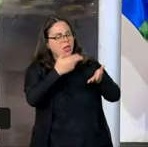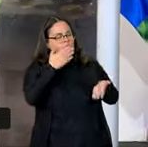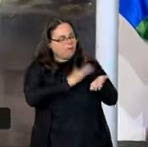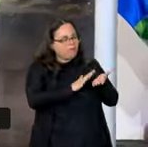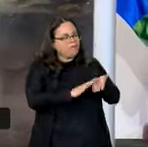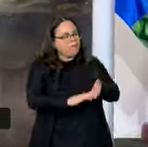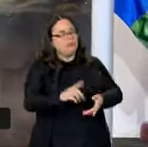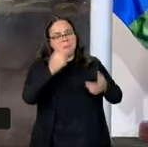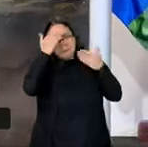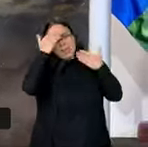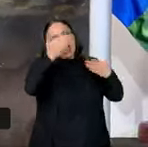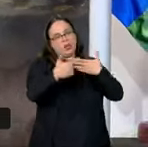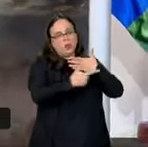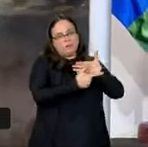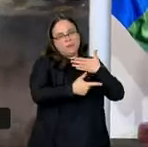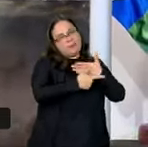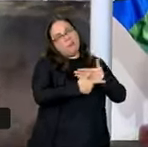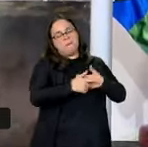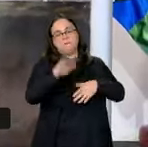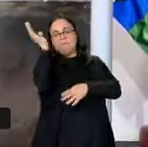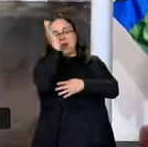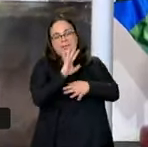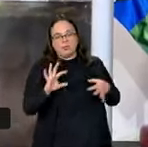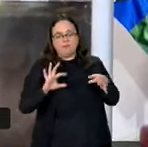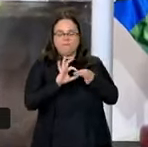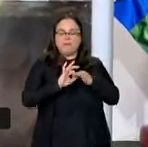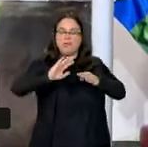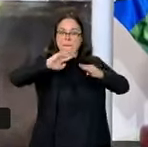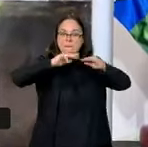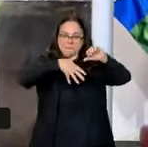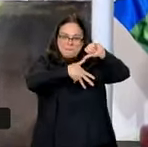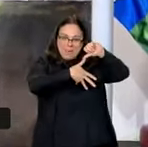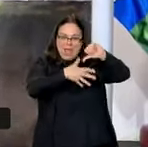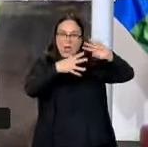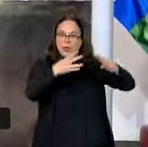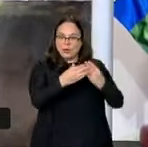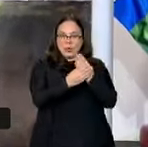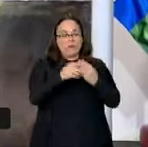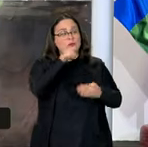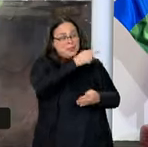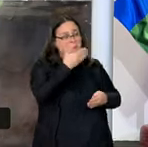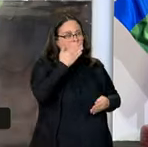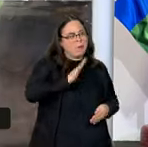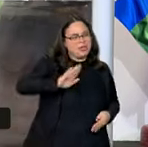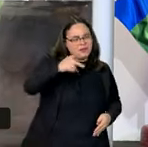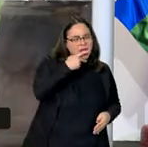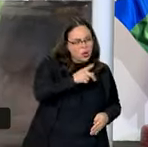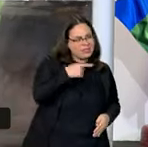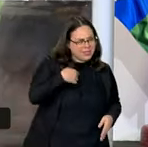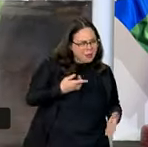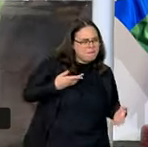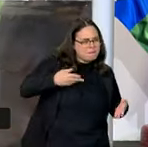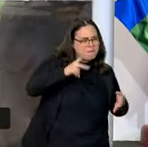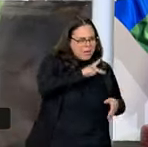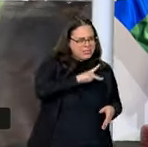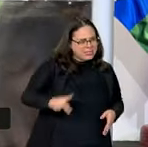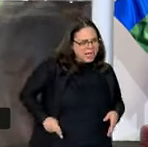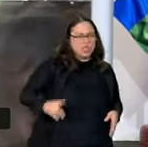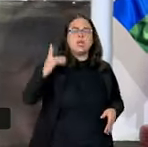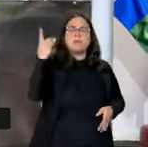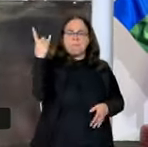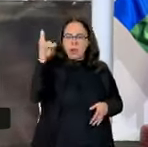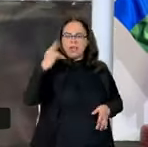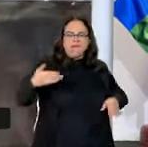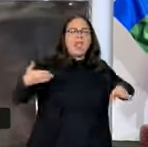Brasil, interesado en que la Bolivia forme parte del Mercosul. El señor prometeo eso también. señor dijo que si fuera presidente, Bolivia va a entrar en el